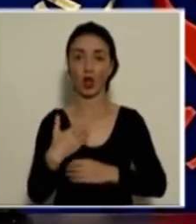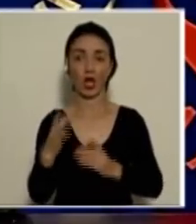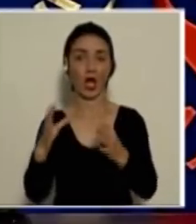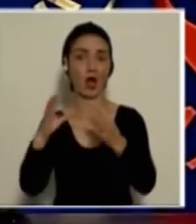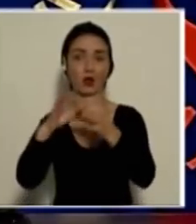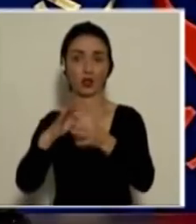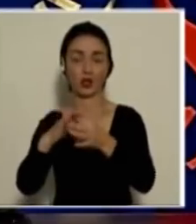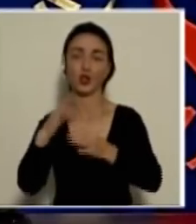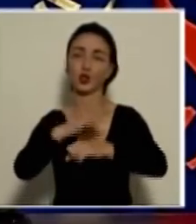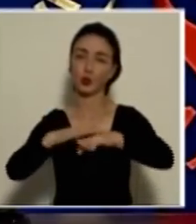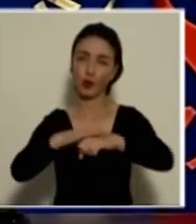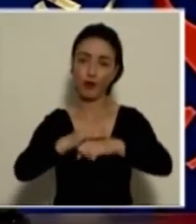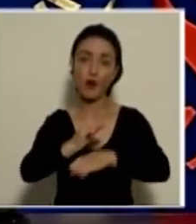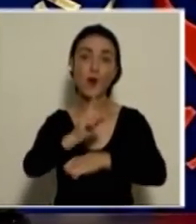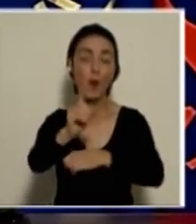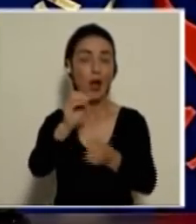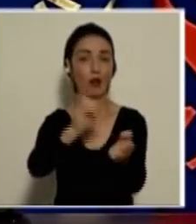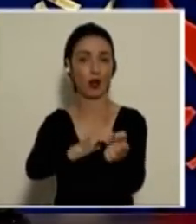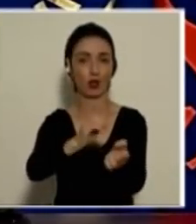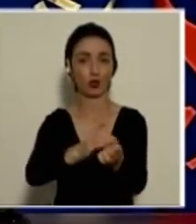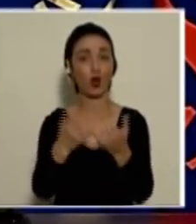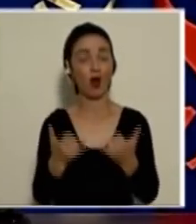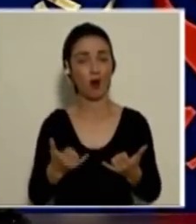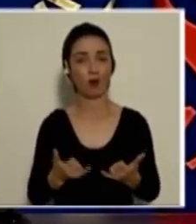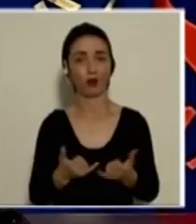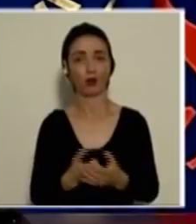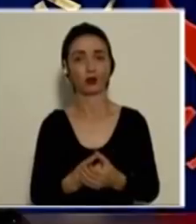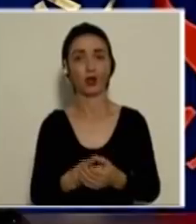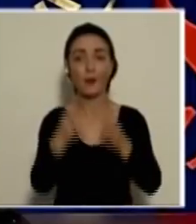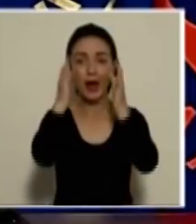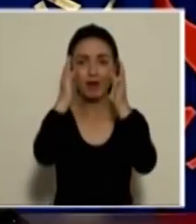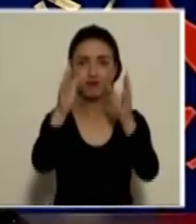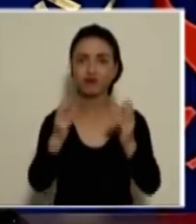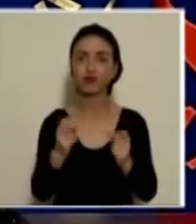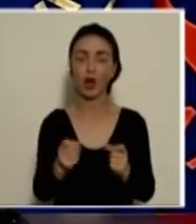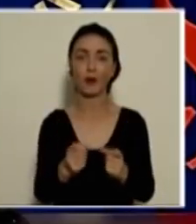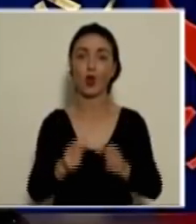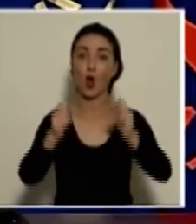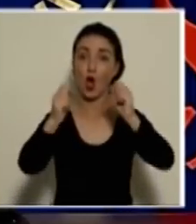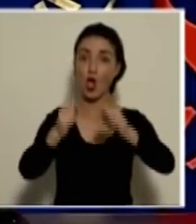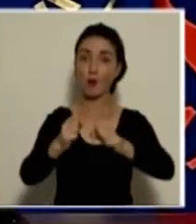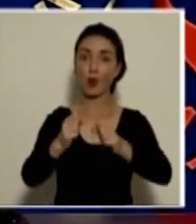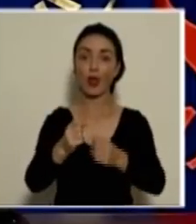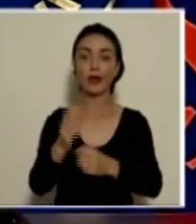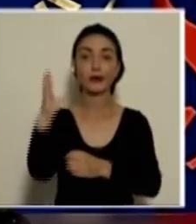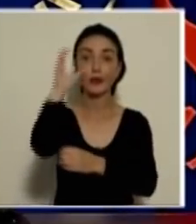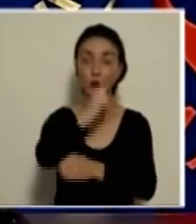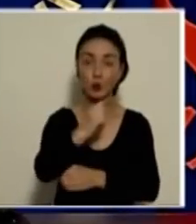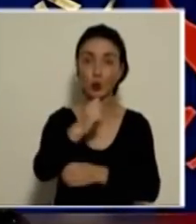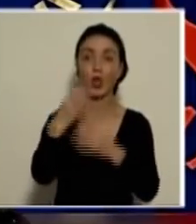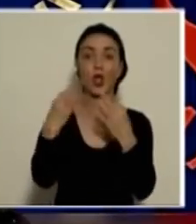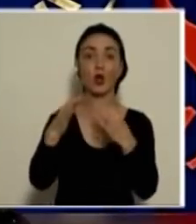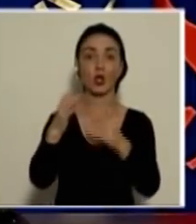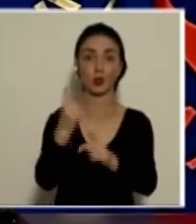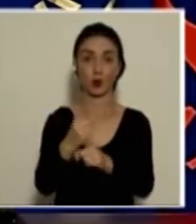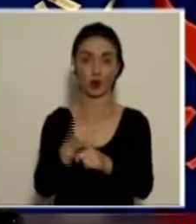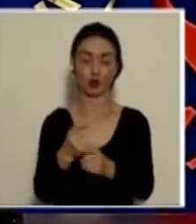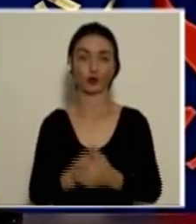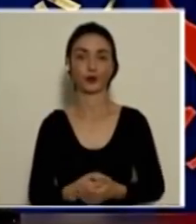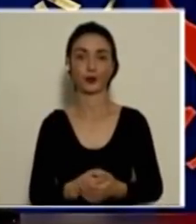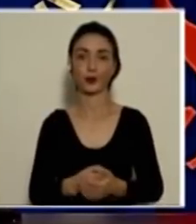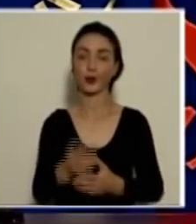aparente, acudir al médico. De verdad, en este momento para que sea atendido rápidamente y poder tener un diagnóstico y un tratamiento correcto.